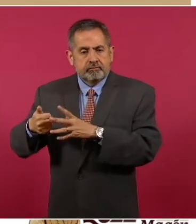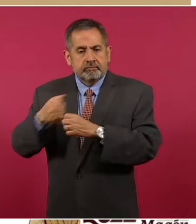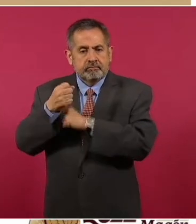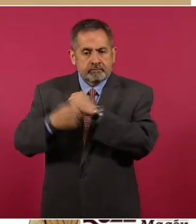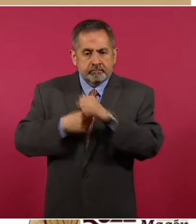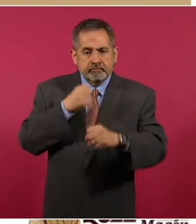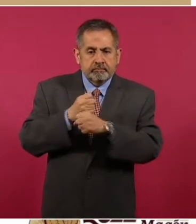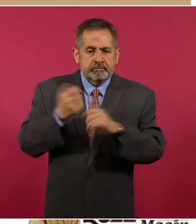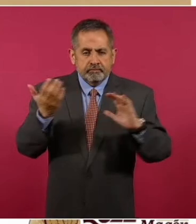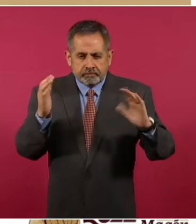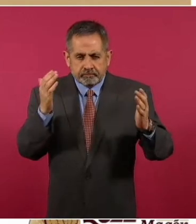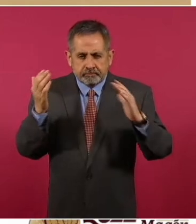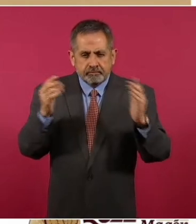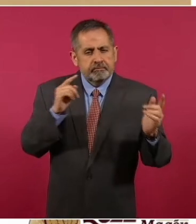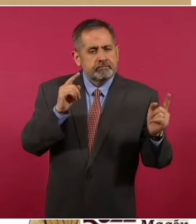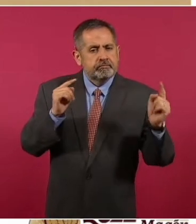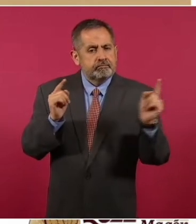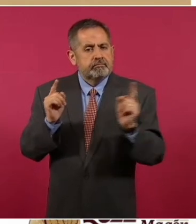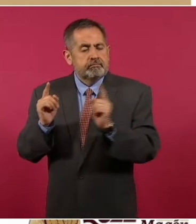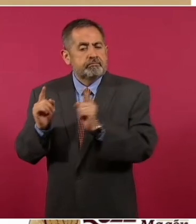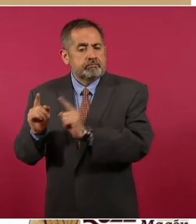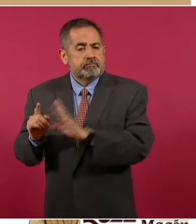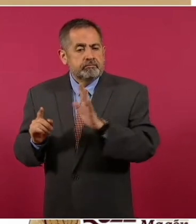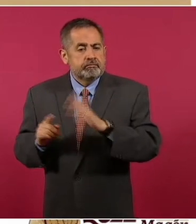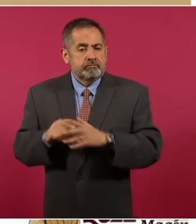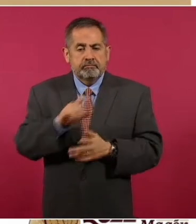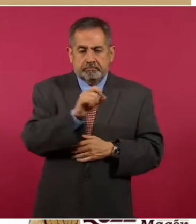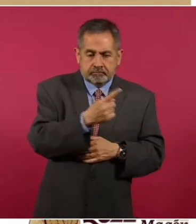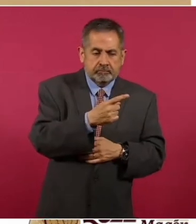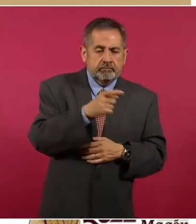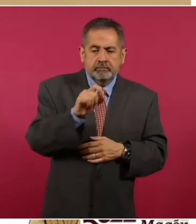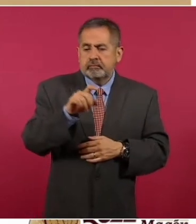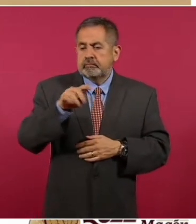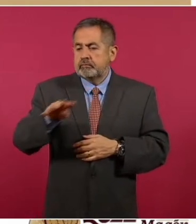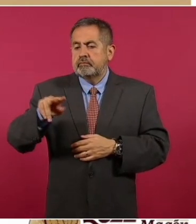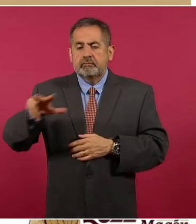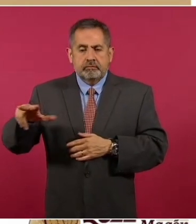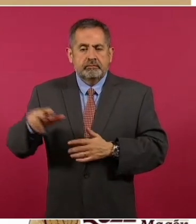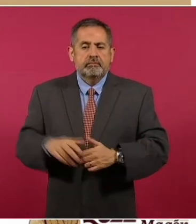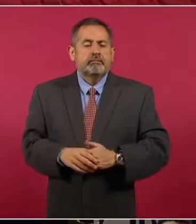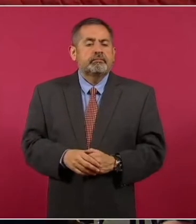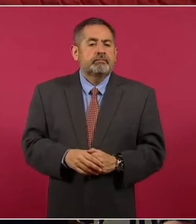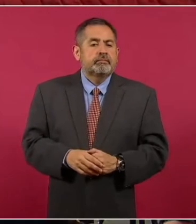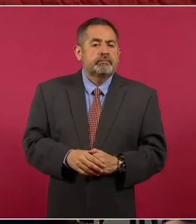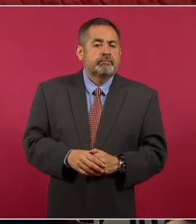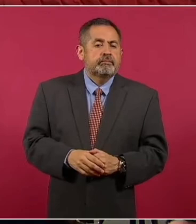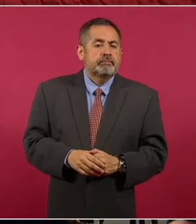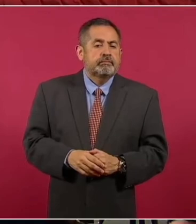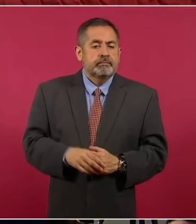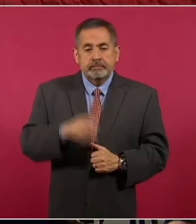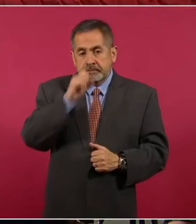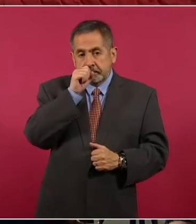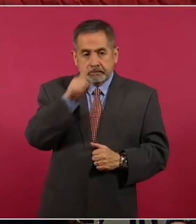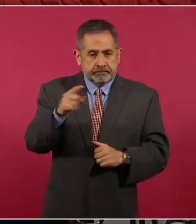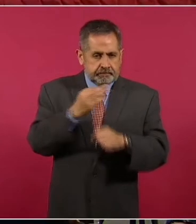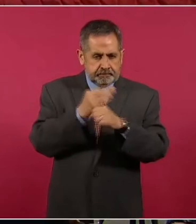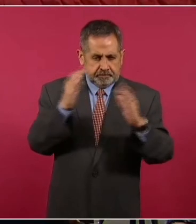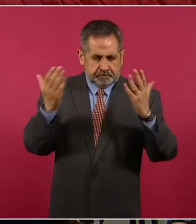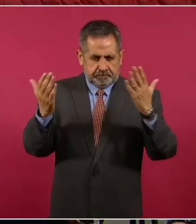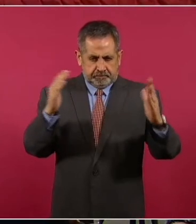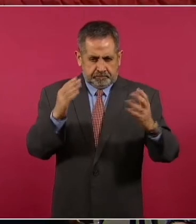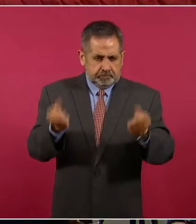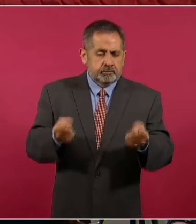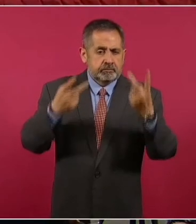años anteriores, 21, 20, 19 y 18. Adelante. Y también en esta comparativa de